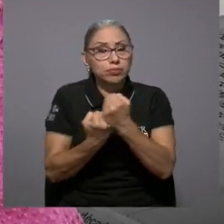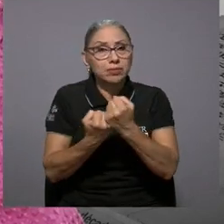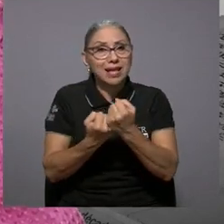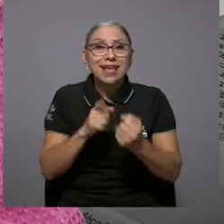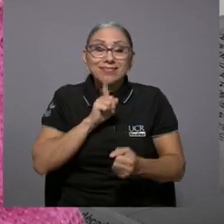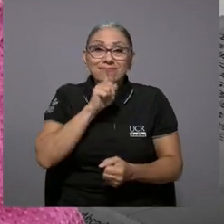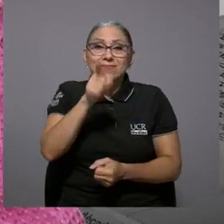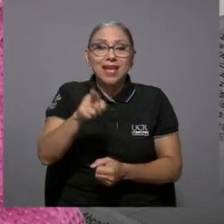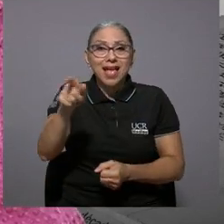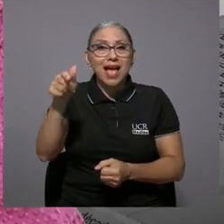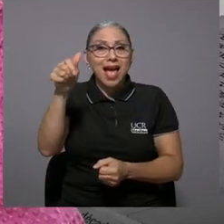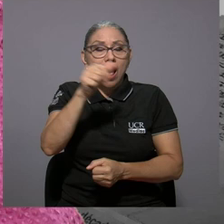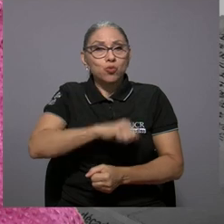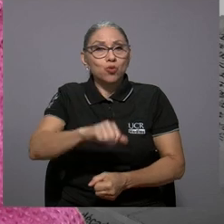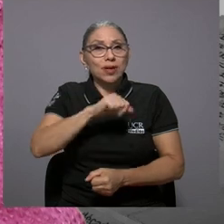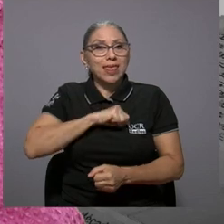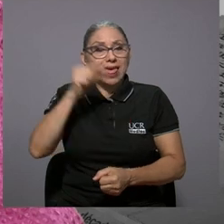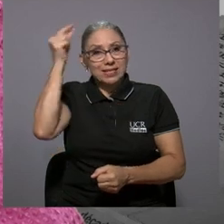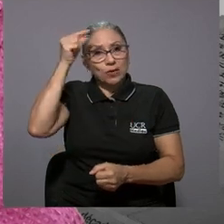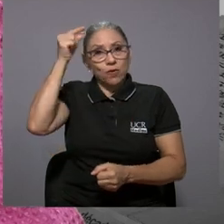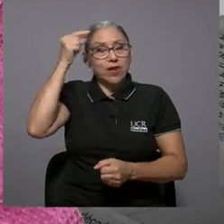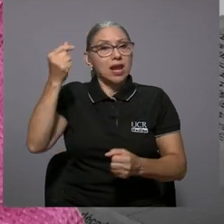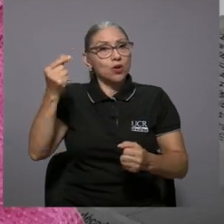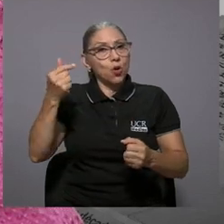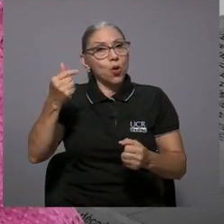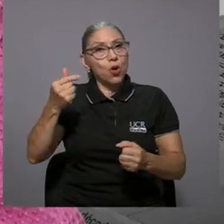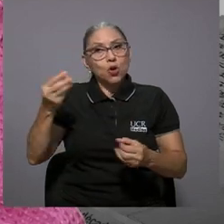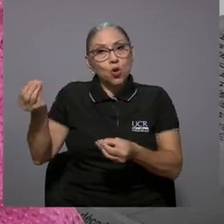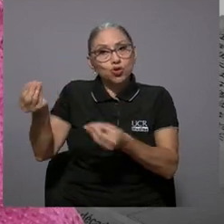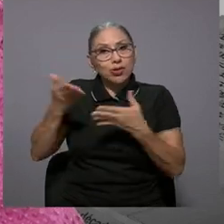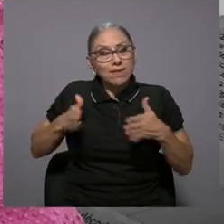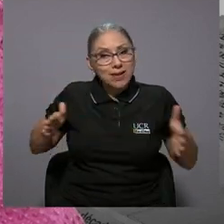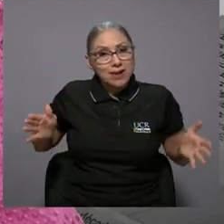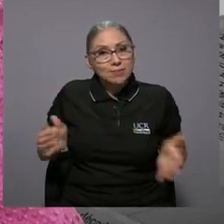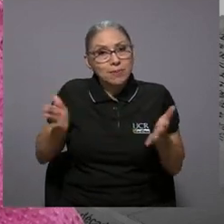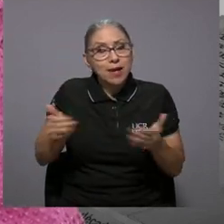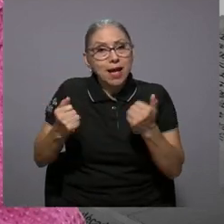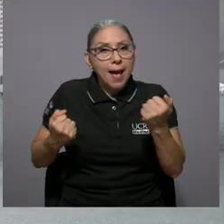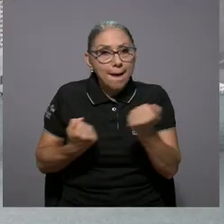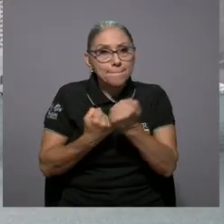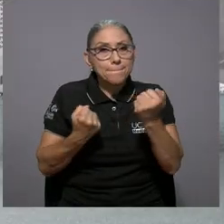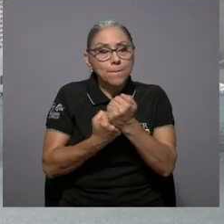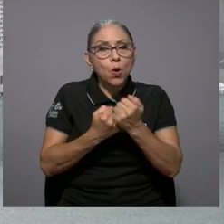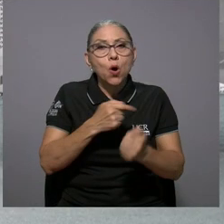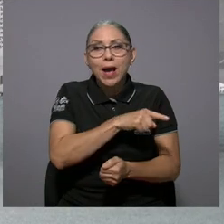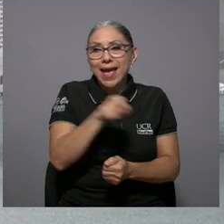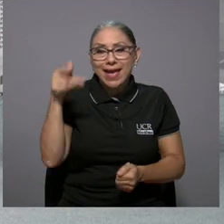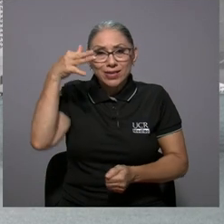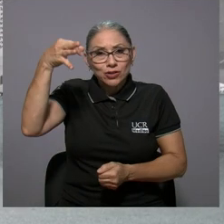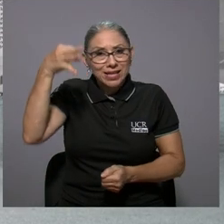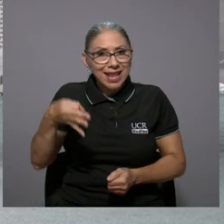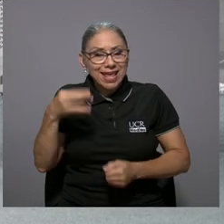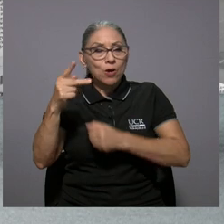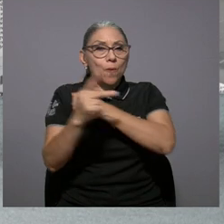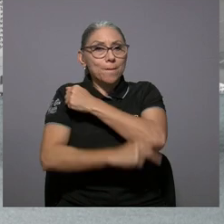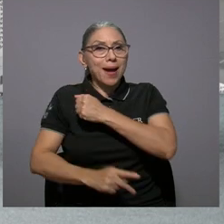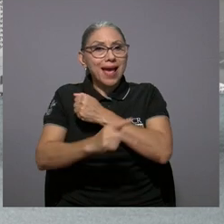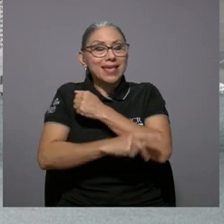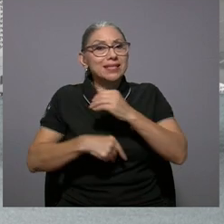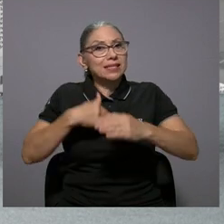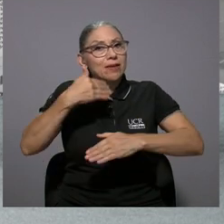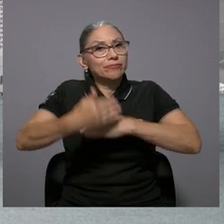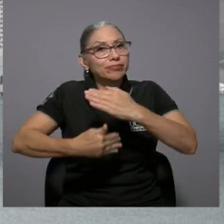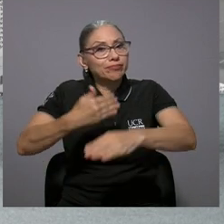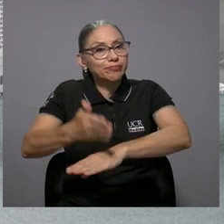teníamos verdadero apoyo de parte de las autoridades gubernativas que creían en un